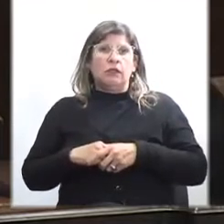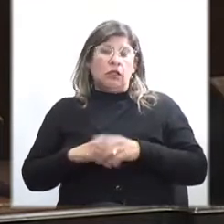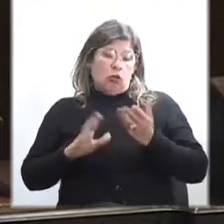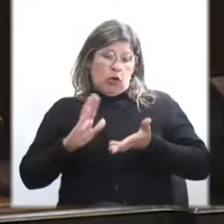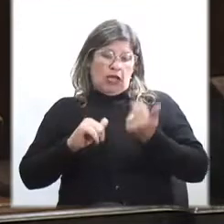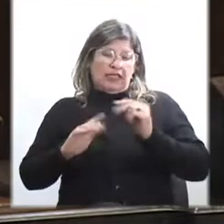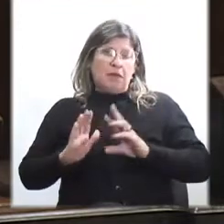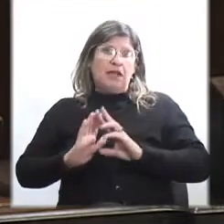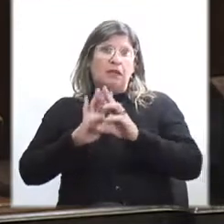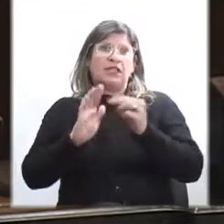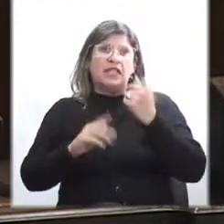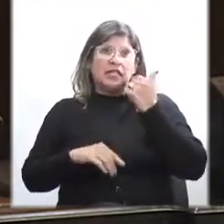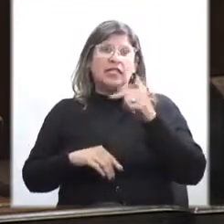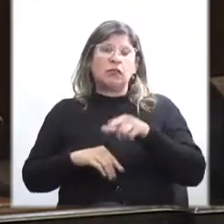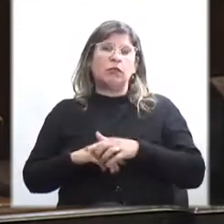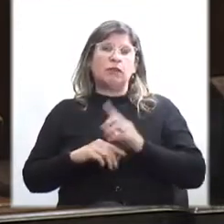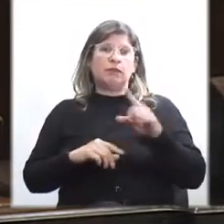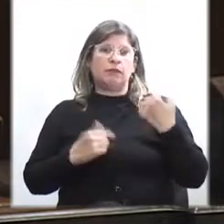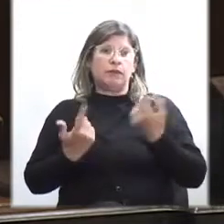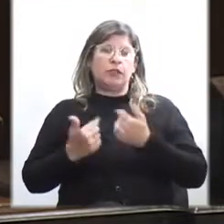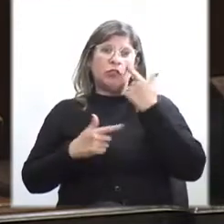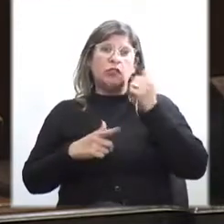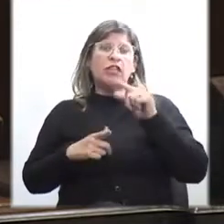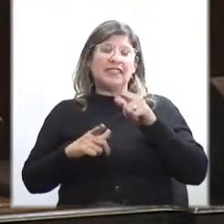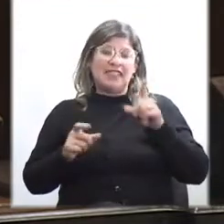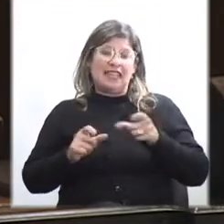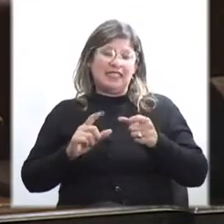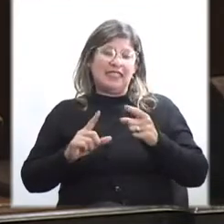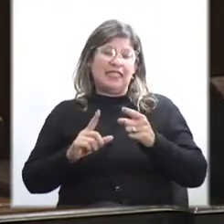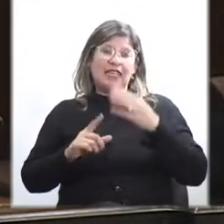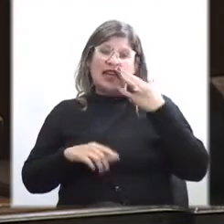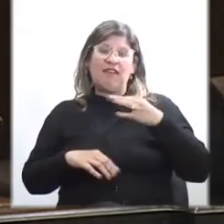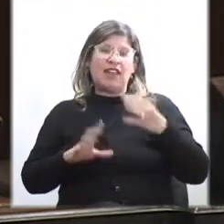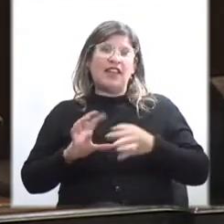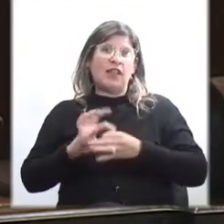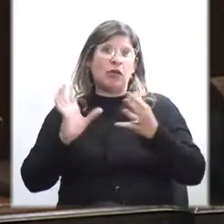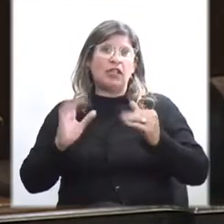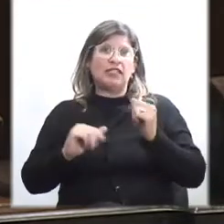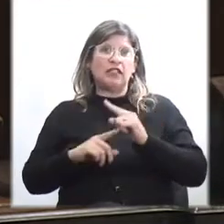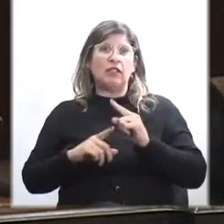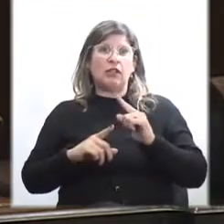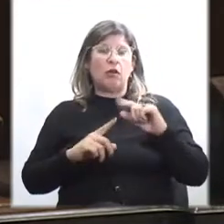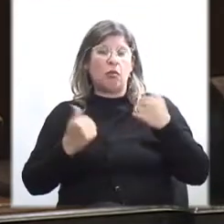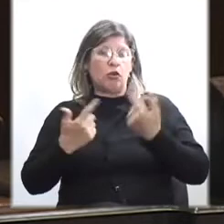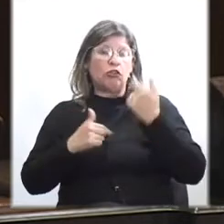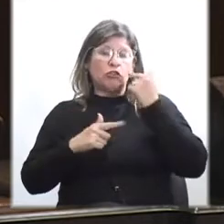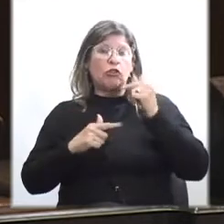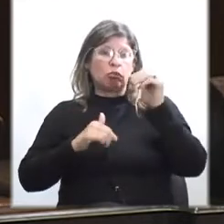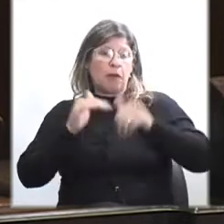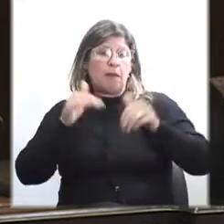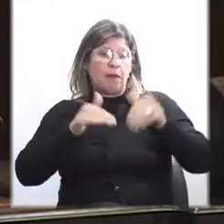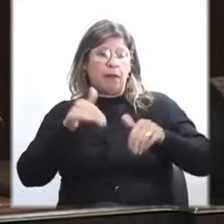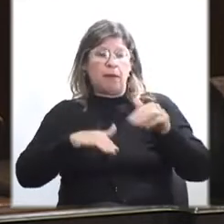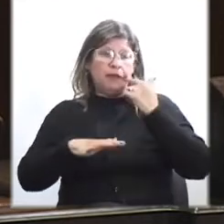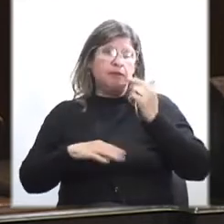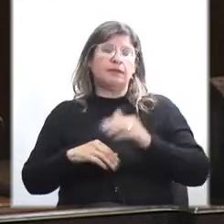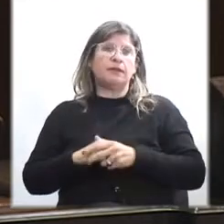más representativo de todo, donde se dice que se ejerce la verdadera democracia, porque todos los que estamos acá llegamos por elección del cuerpo electoral.